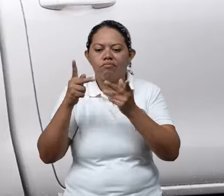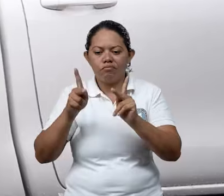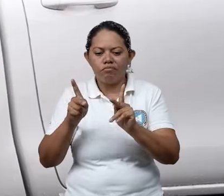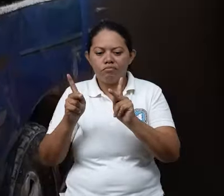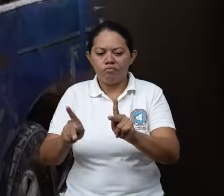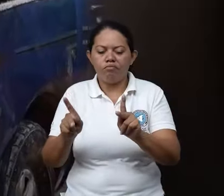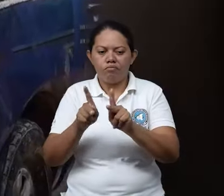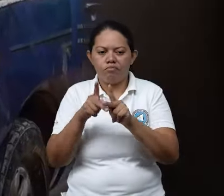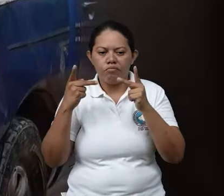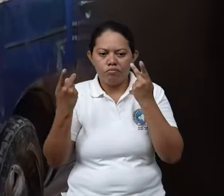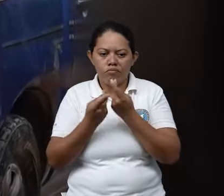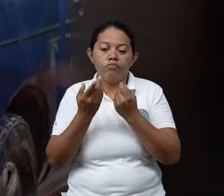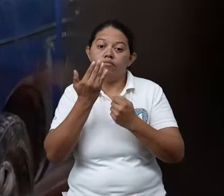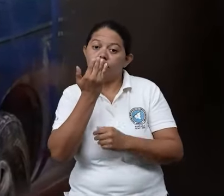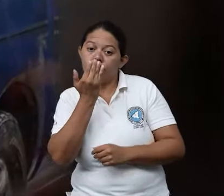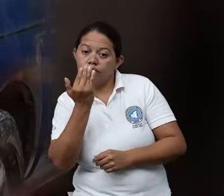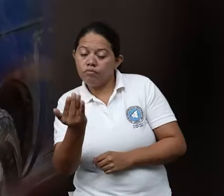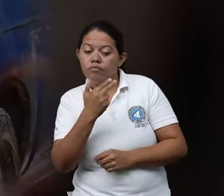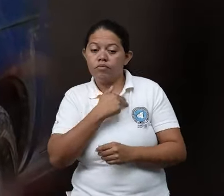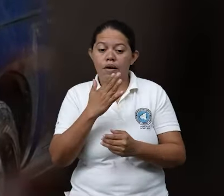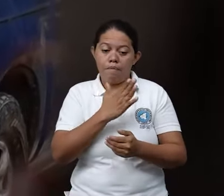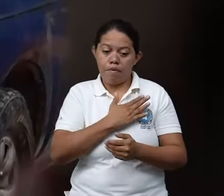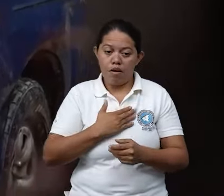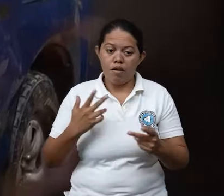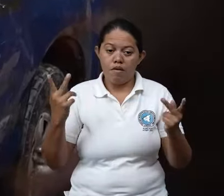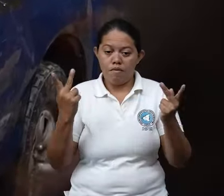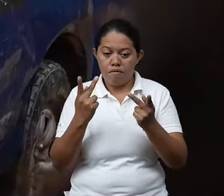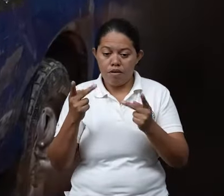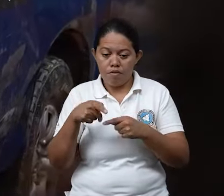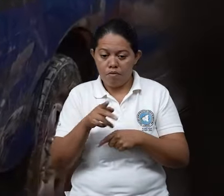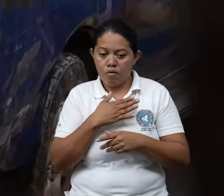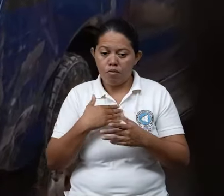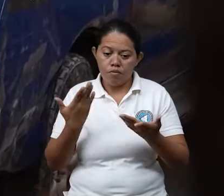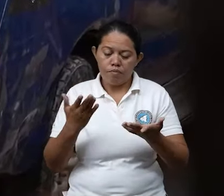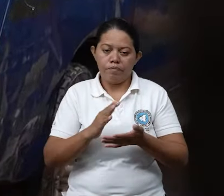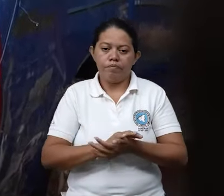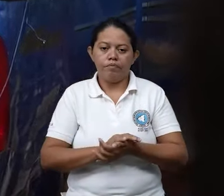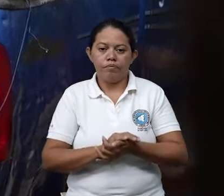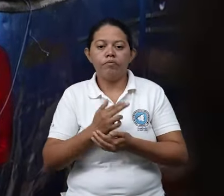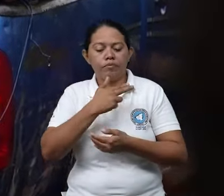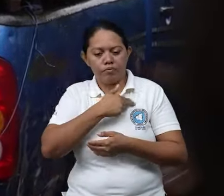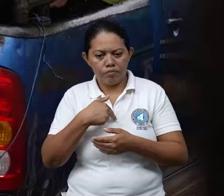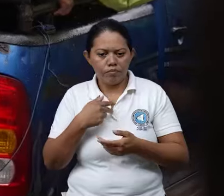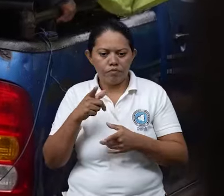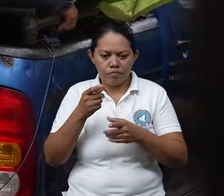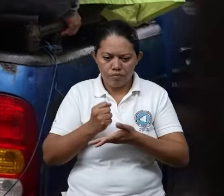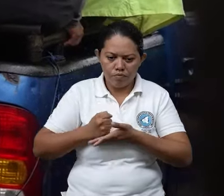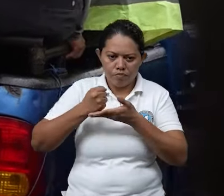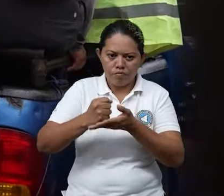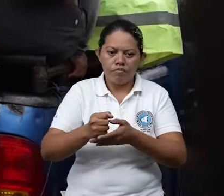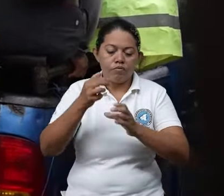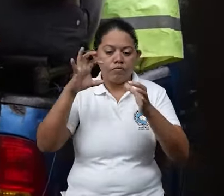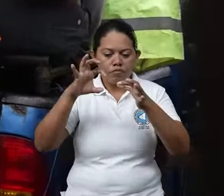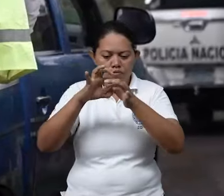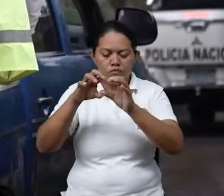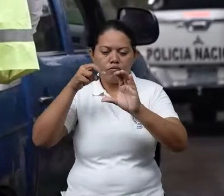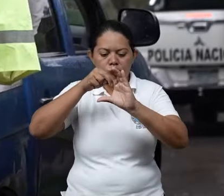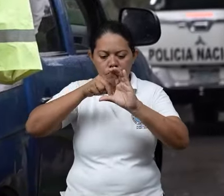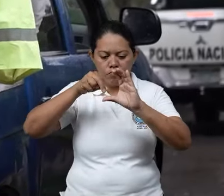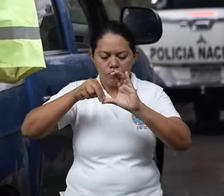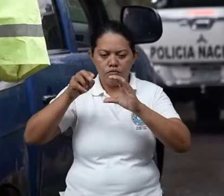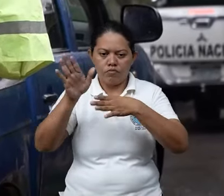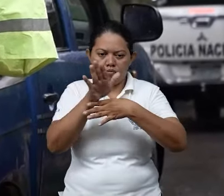bien o hay que mejorar algo en ese sentido. Sí, bajo la corrección del SINAPRE también se